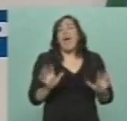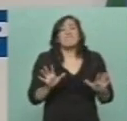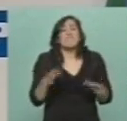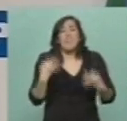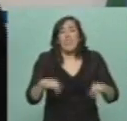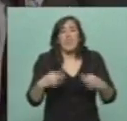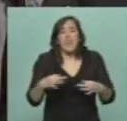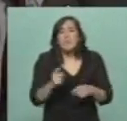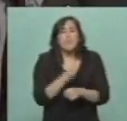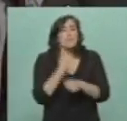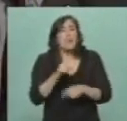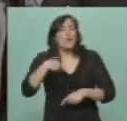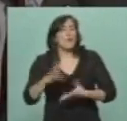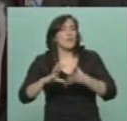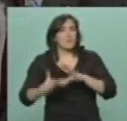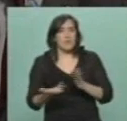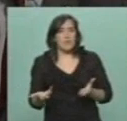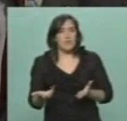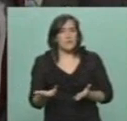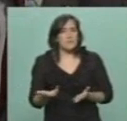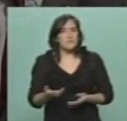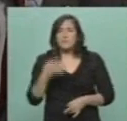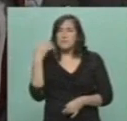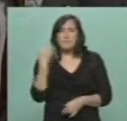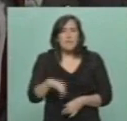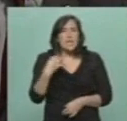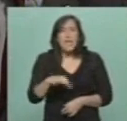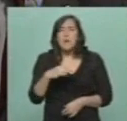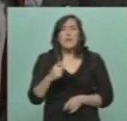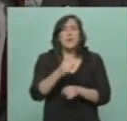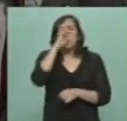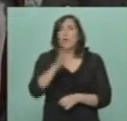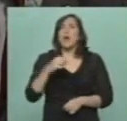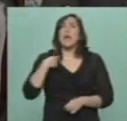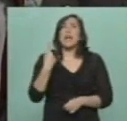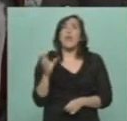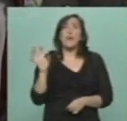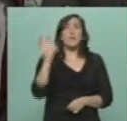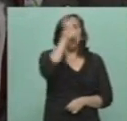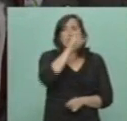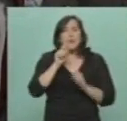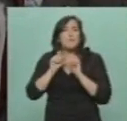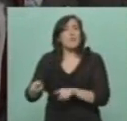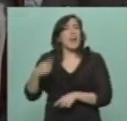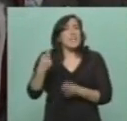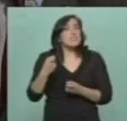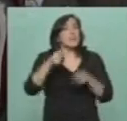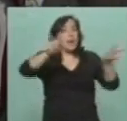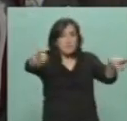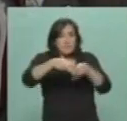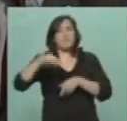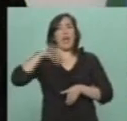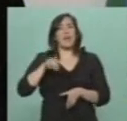ser de otra manera, el carácter imprescriptible e inalienable de las provincias a la percepción de las